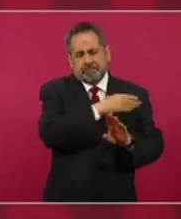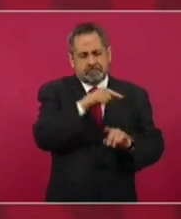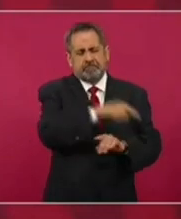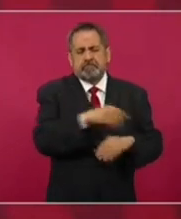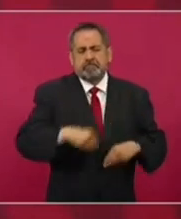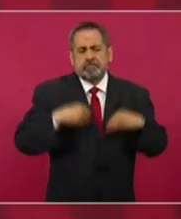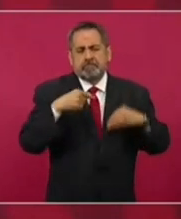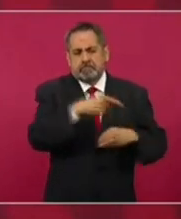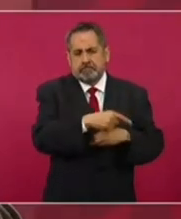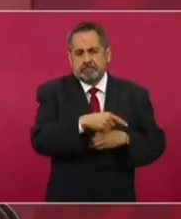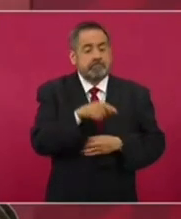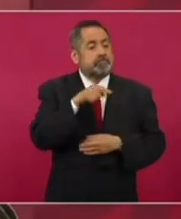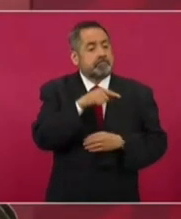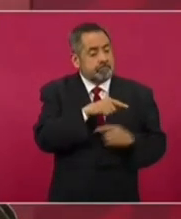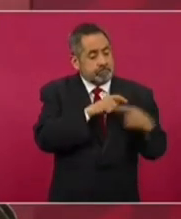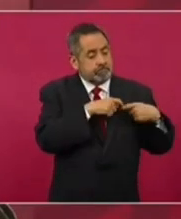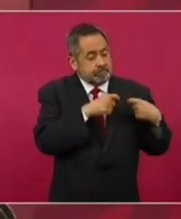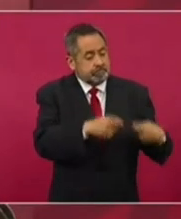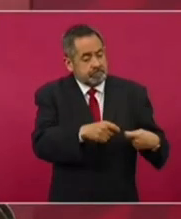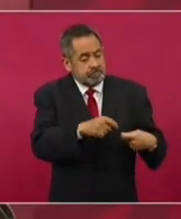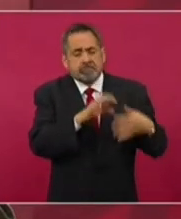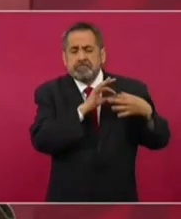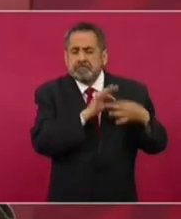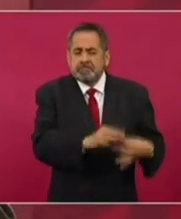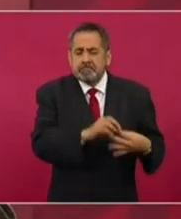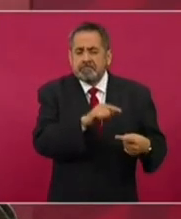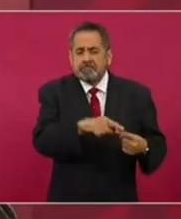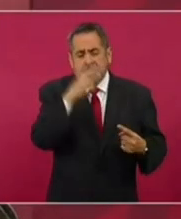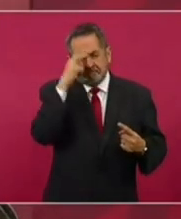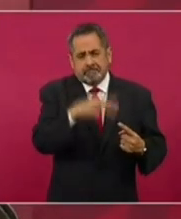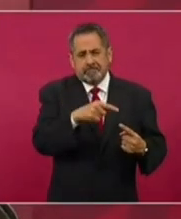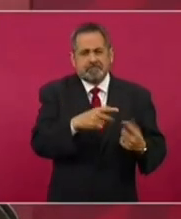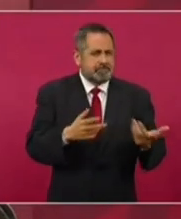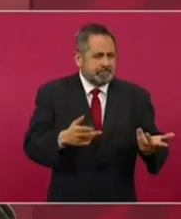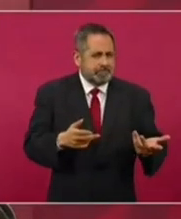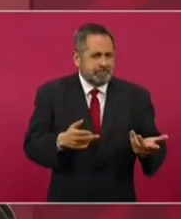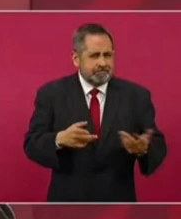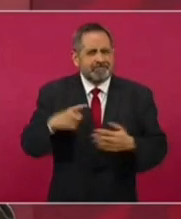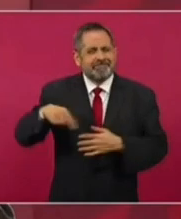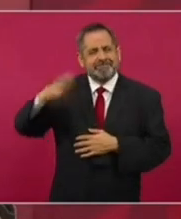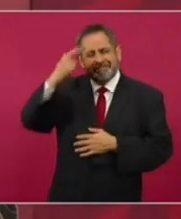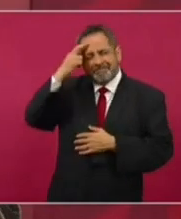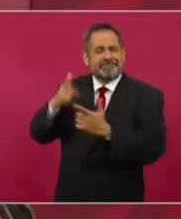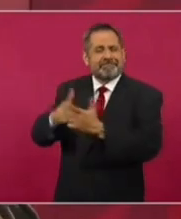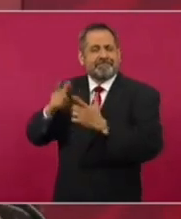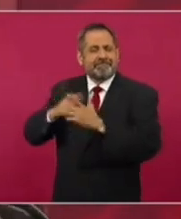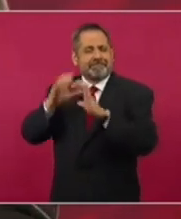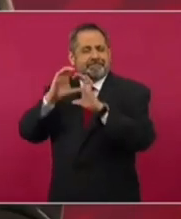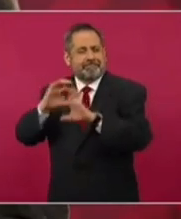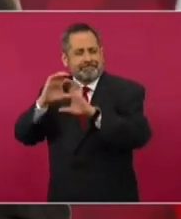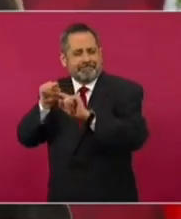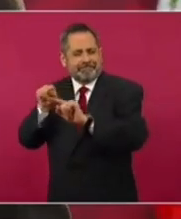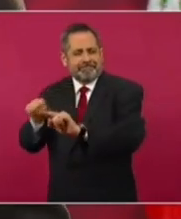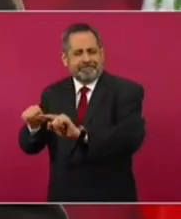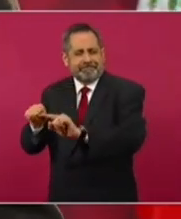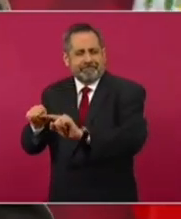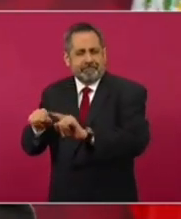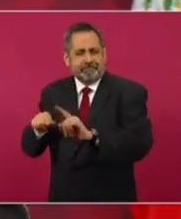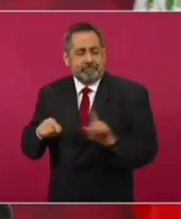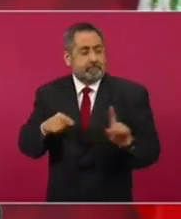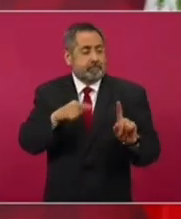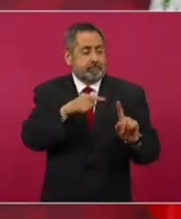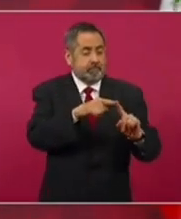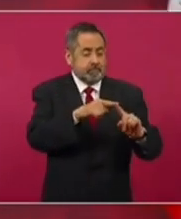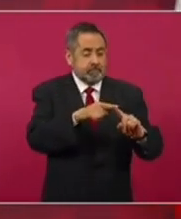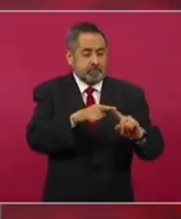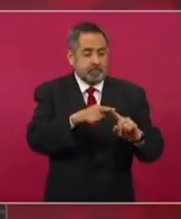A él le aplica lo que dice el corrido de los tigres del norte, yo no crucé